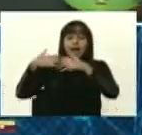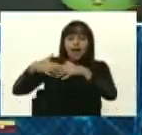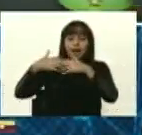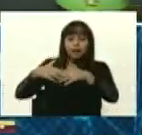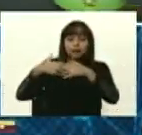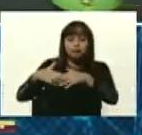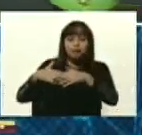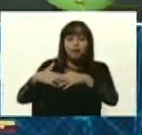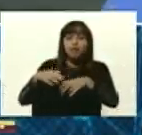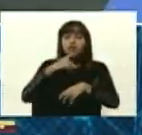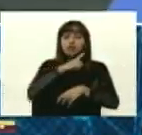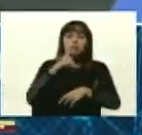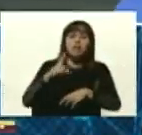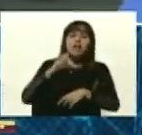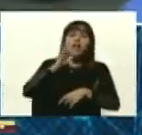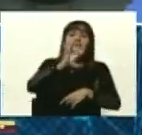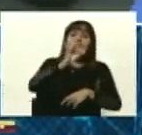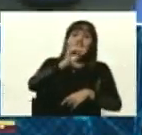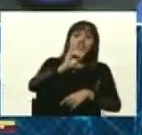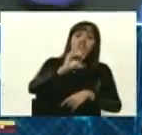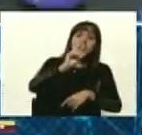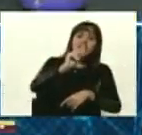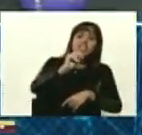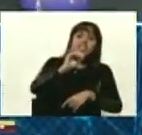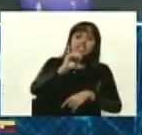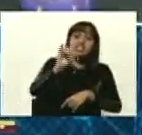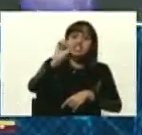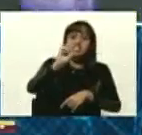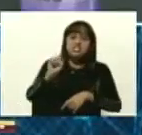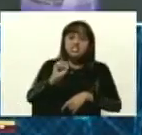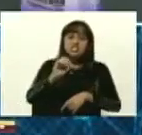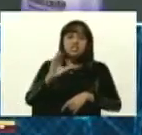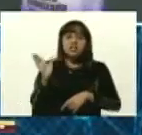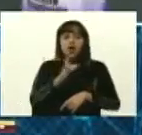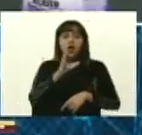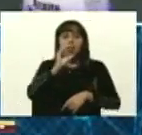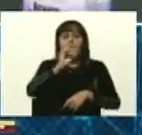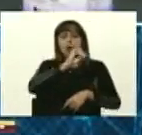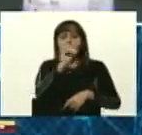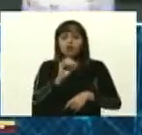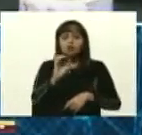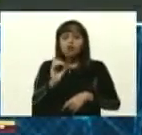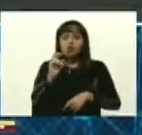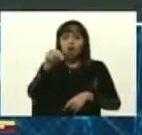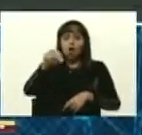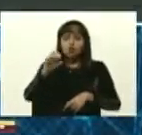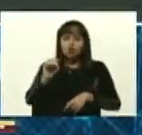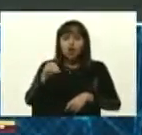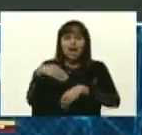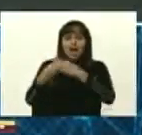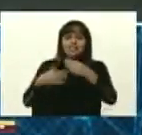Phoenix Ozono, que se dedica a la producción de equipos de generación de ozono para